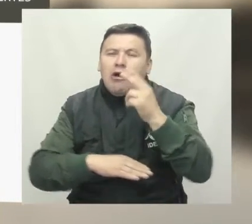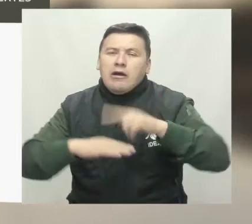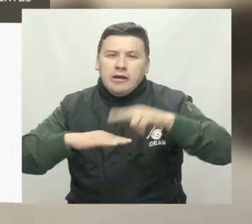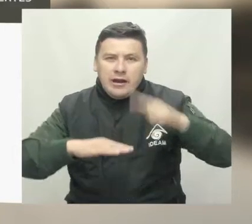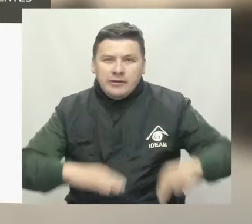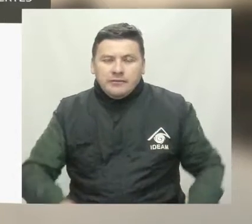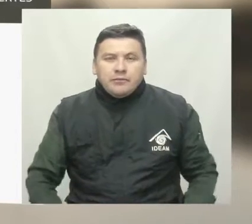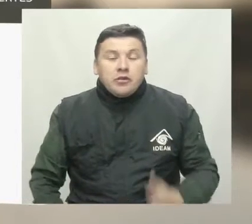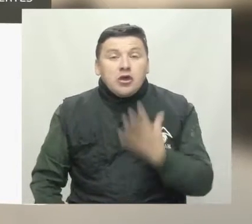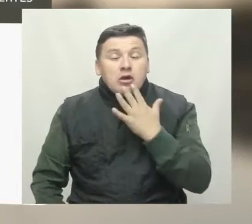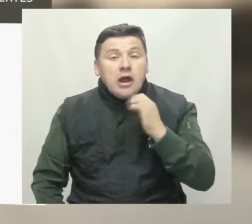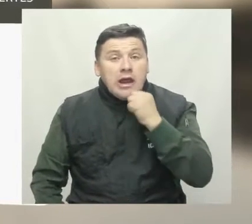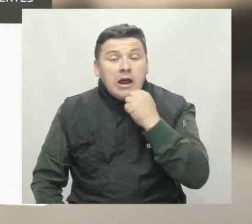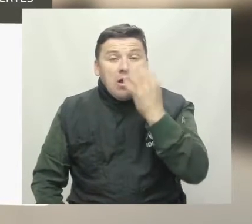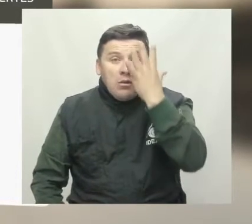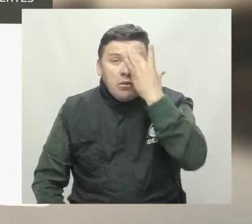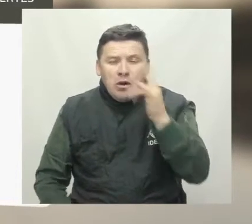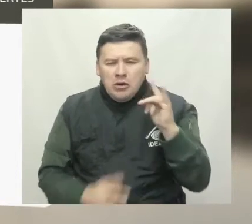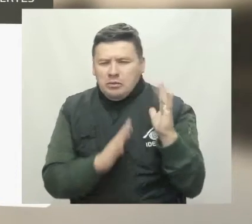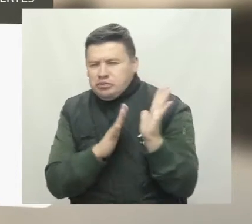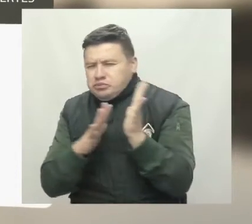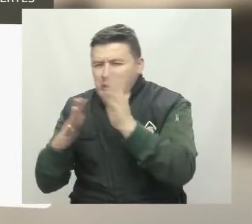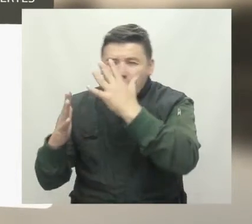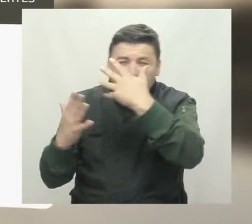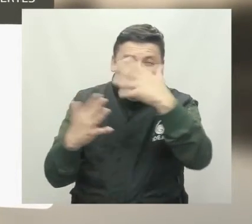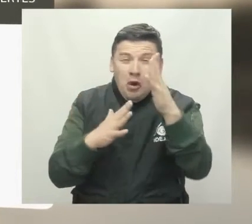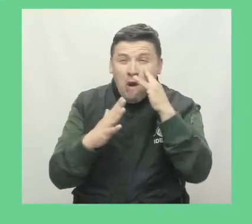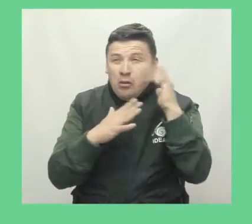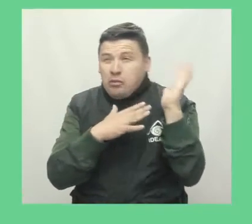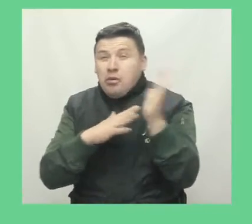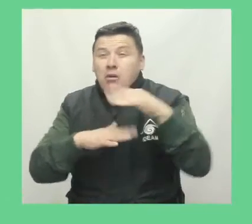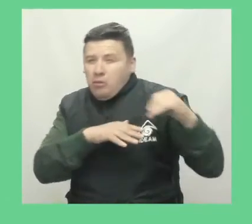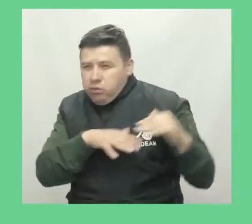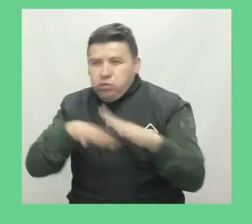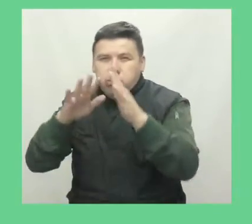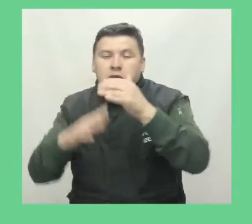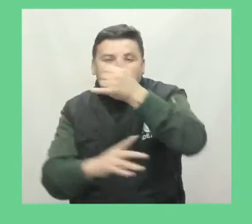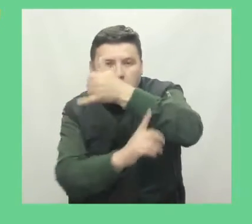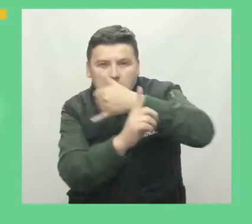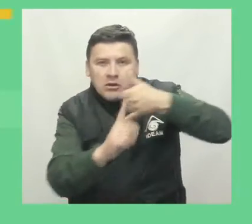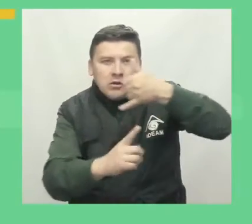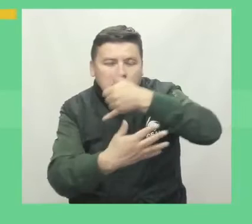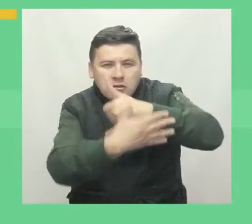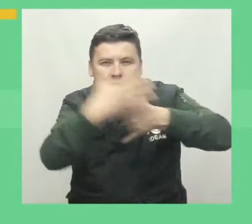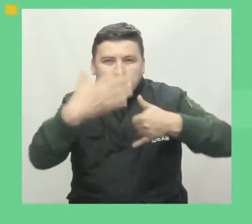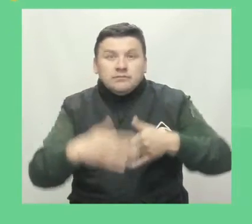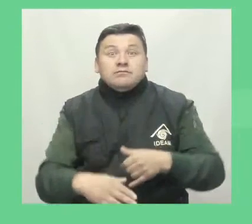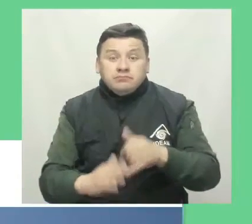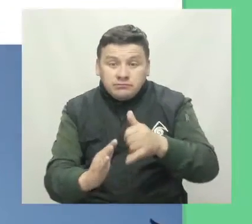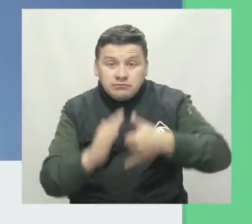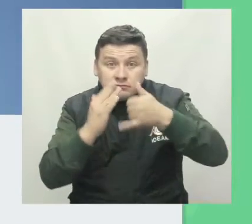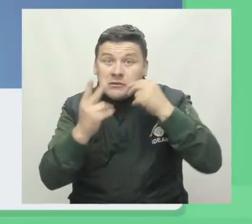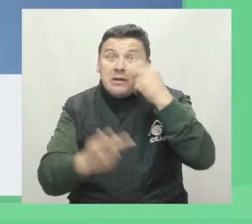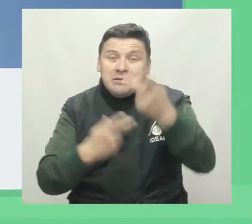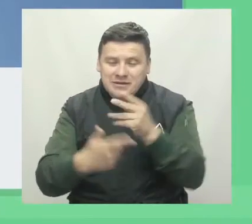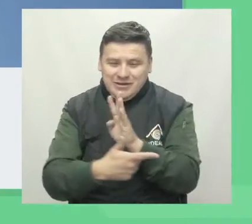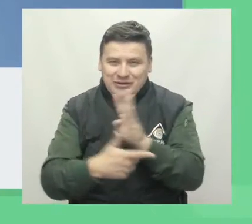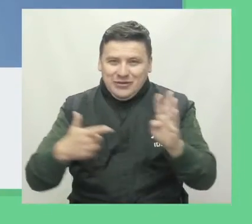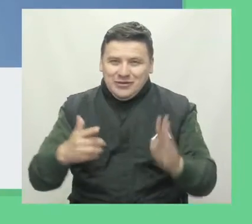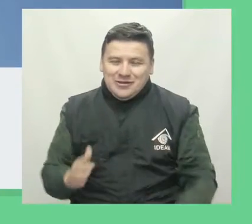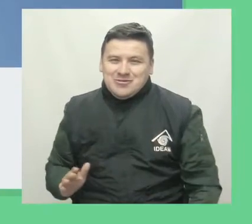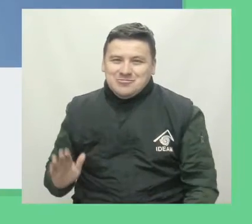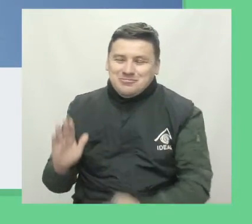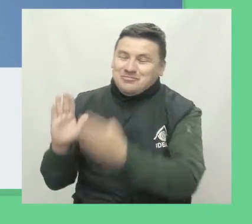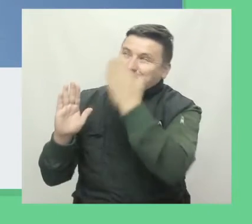Alerta naranja por alto, oleaje y vientos fuertes en el mar Caribe colombiano. Para mayor información sobre el pronóstico del tiempo, visítenos en